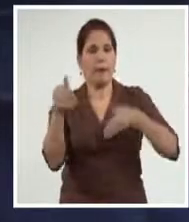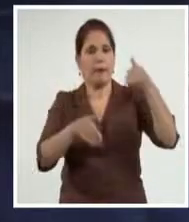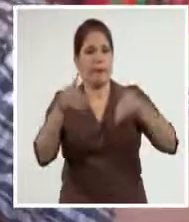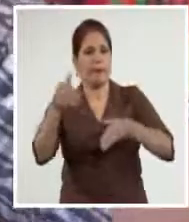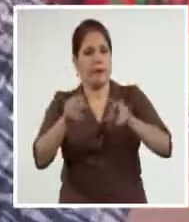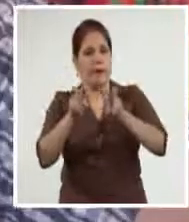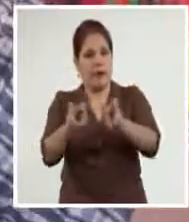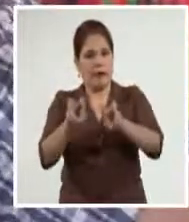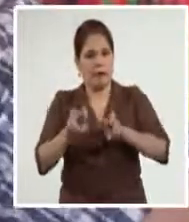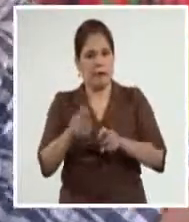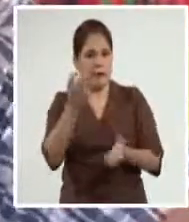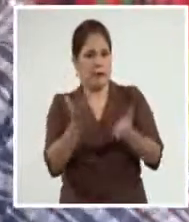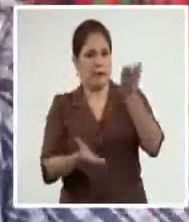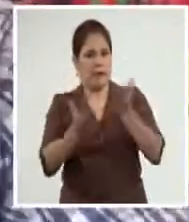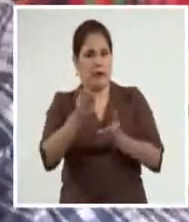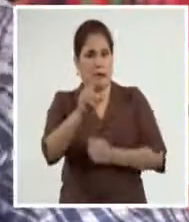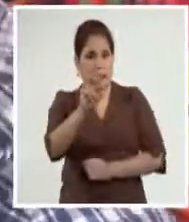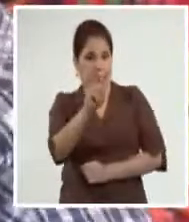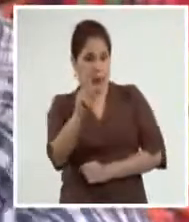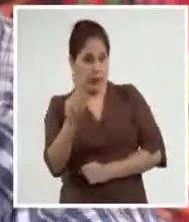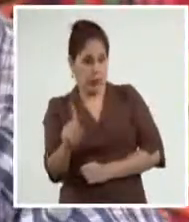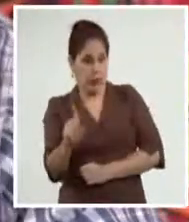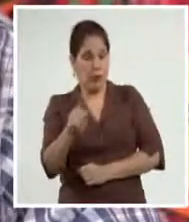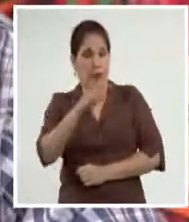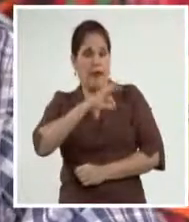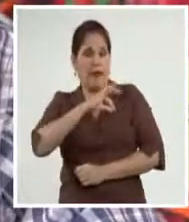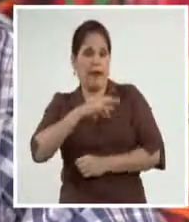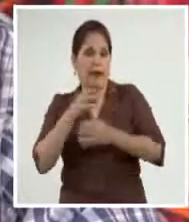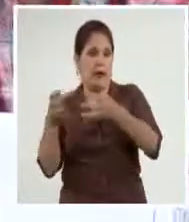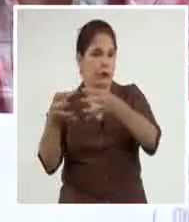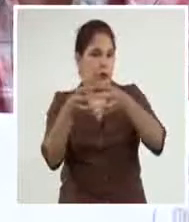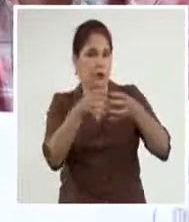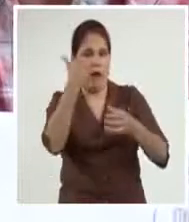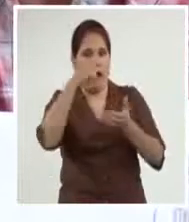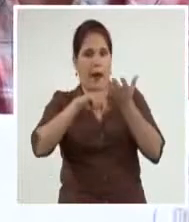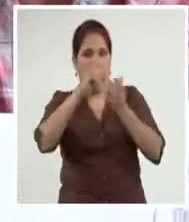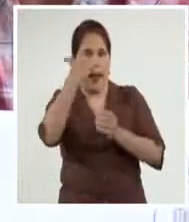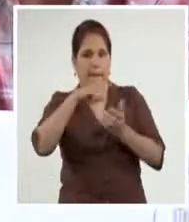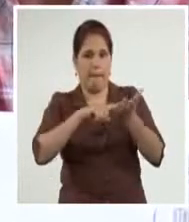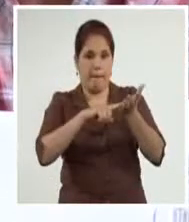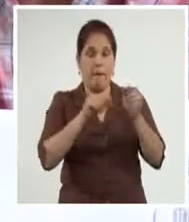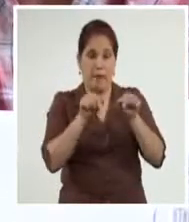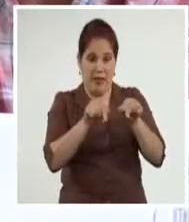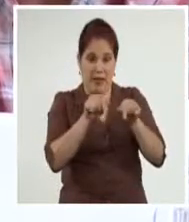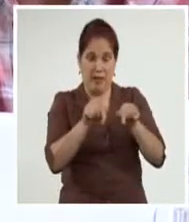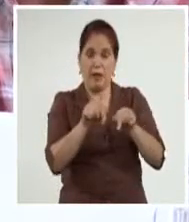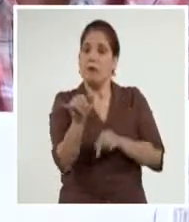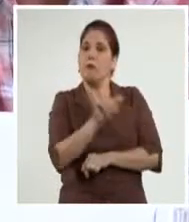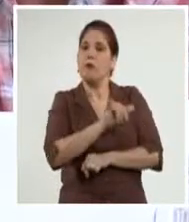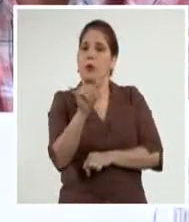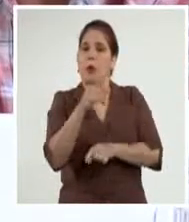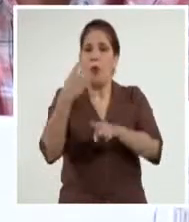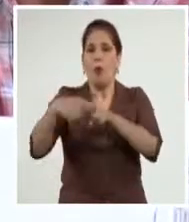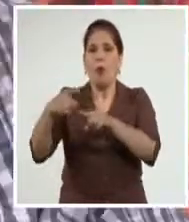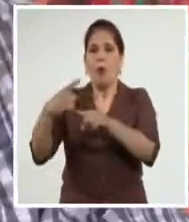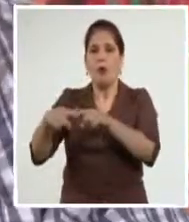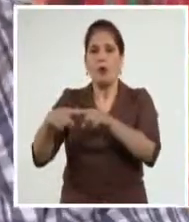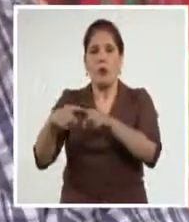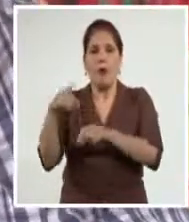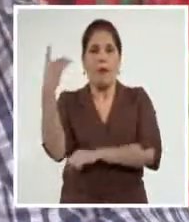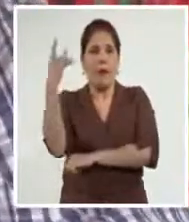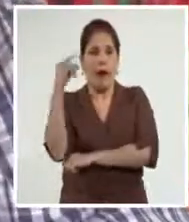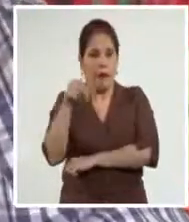en la Asamblea de Balance del 2021 de la Delegación de Base de la ANAP de la cooperativa Juan José Verdecia de Palma Soriano.